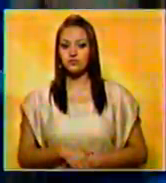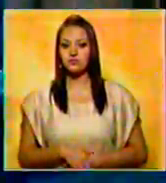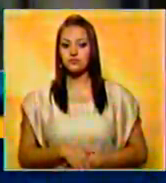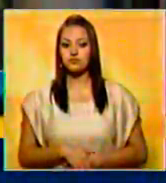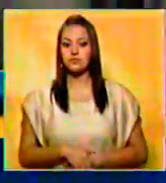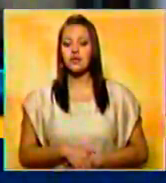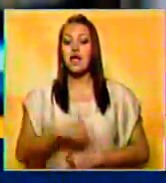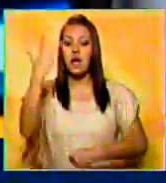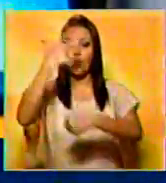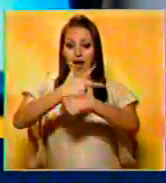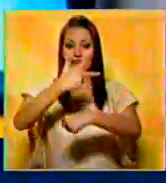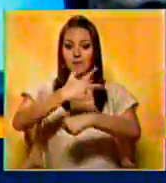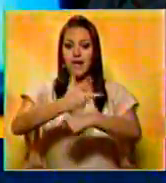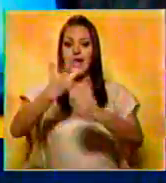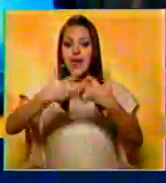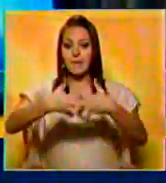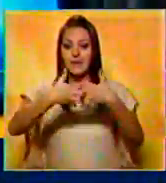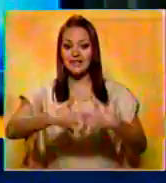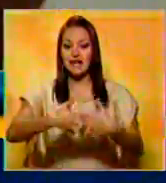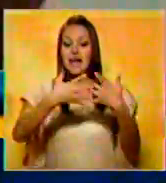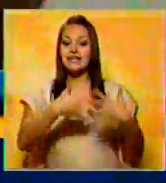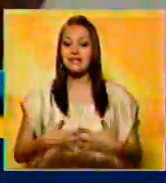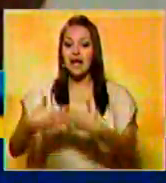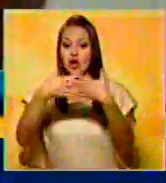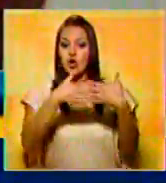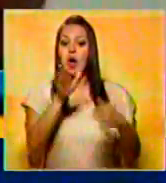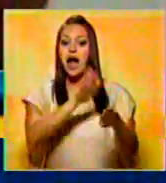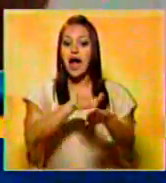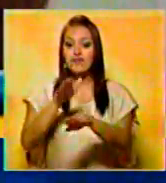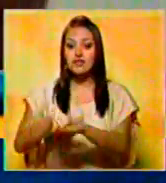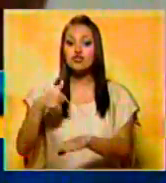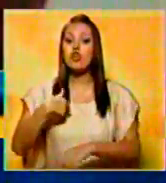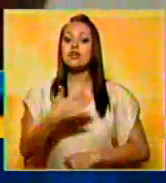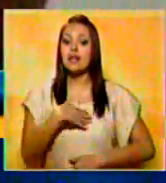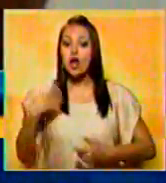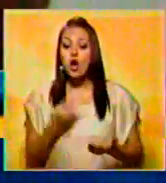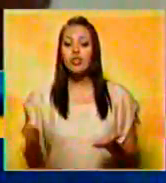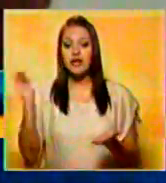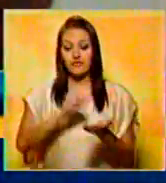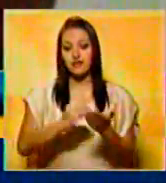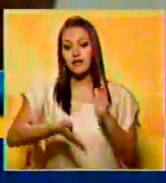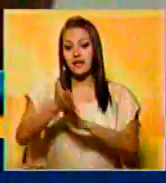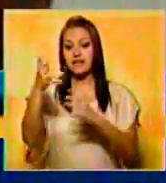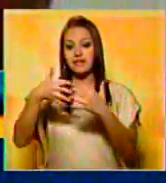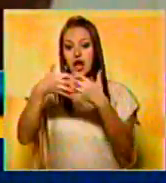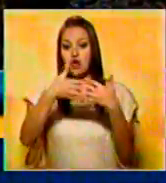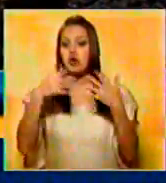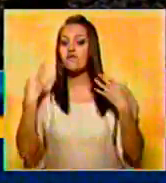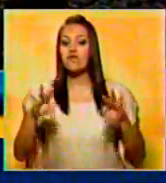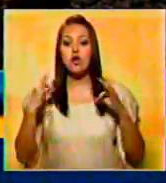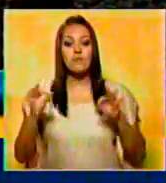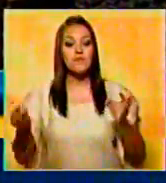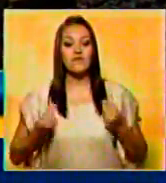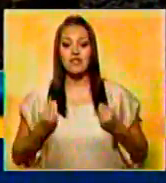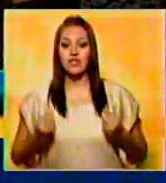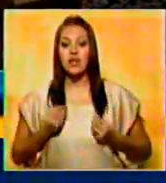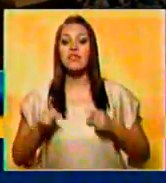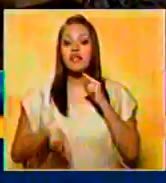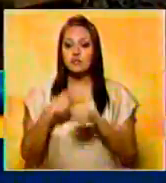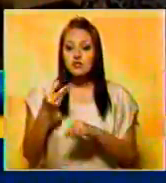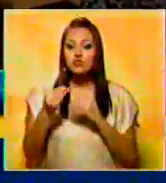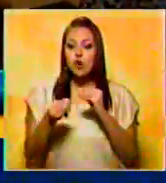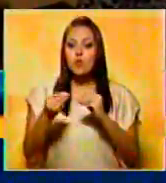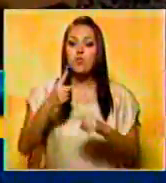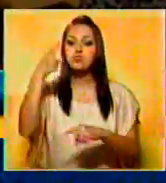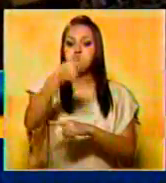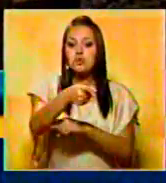En Guatemala, el empresario estadounidense John McAfee manifestó su deseo de regresar a Estados Unidos y tener una vida normal, luego de impugnar